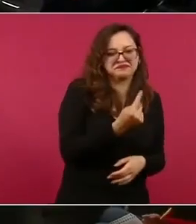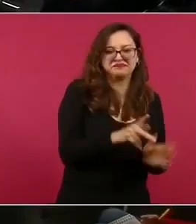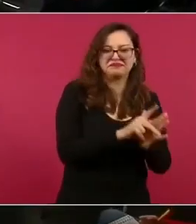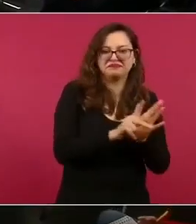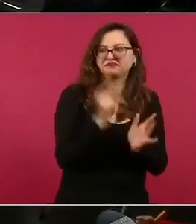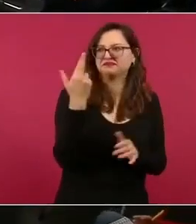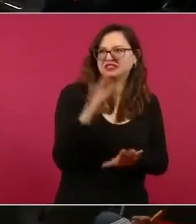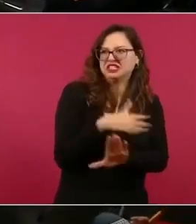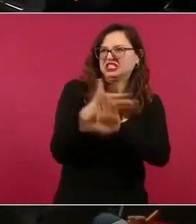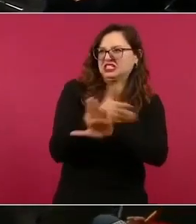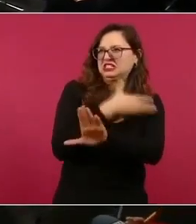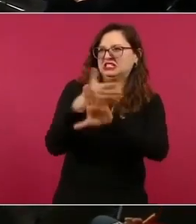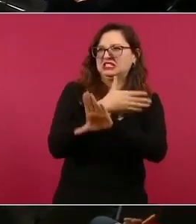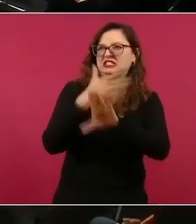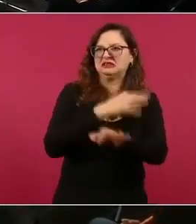técnicos,